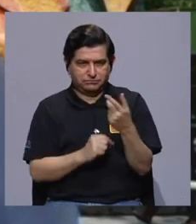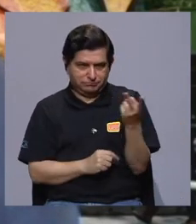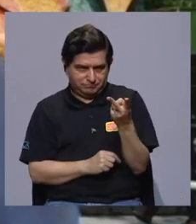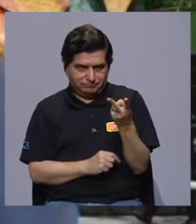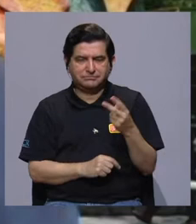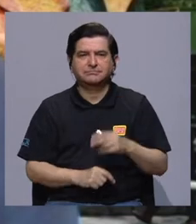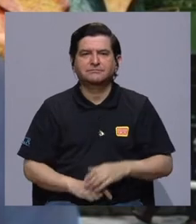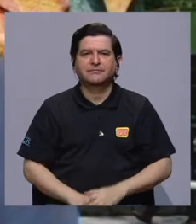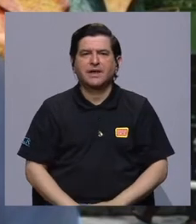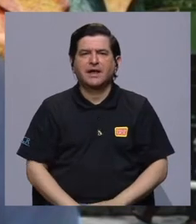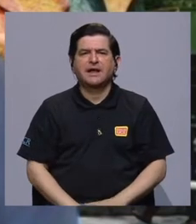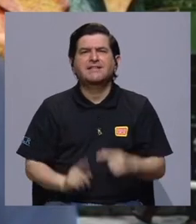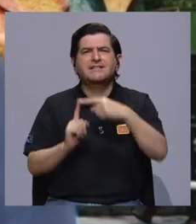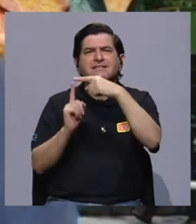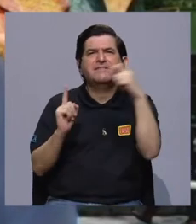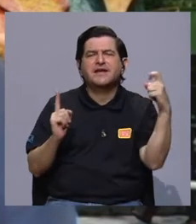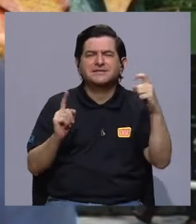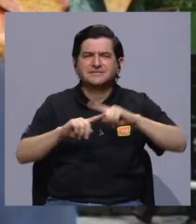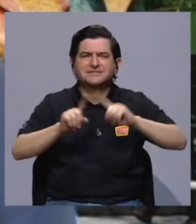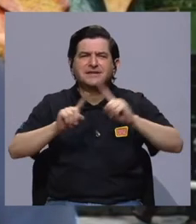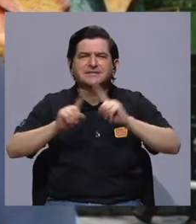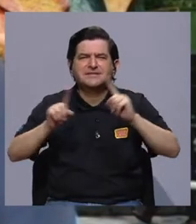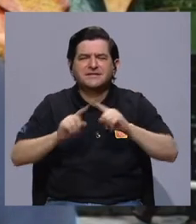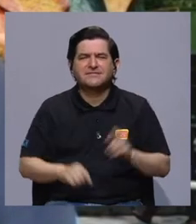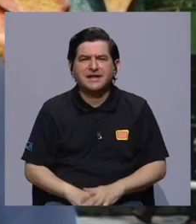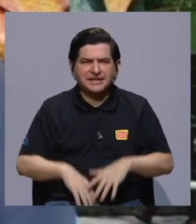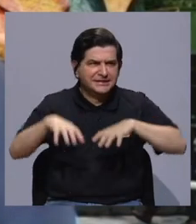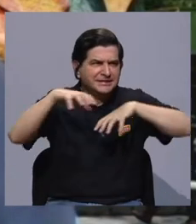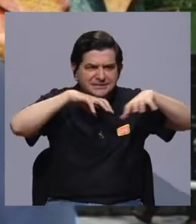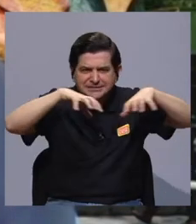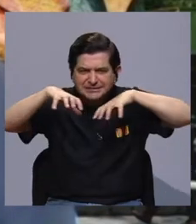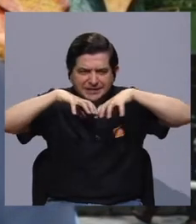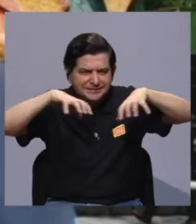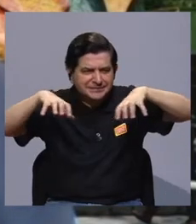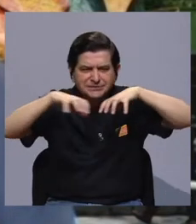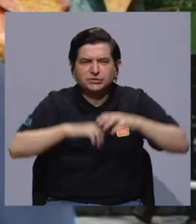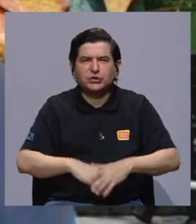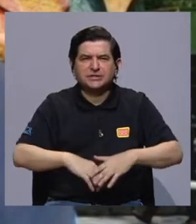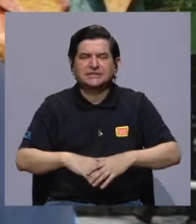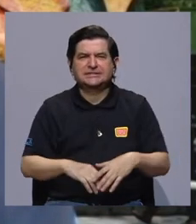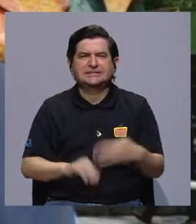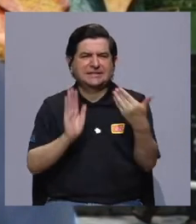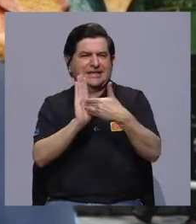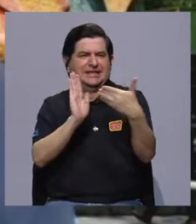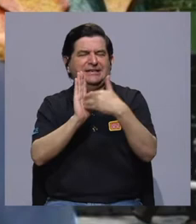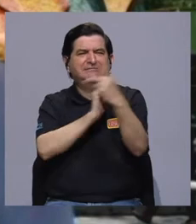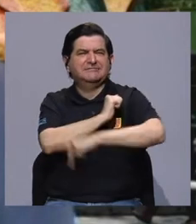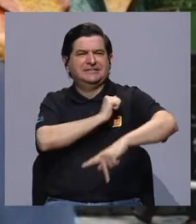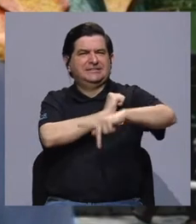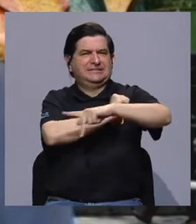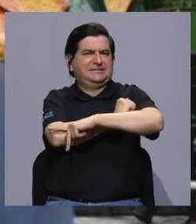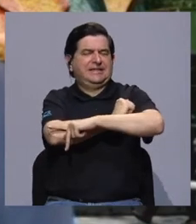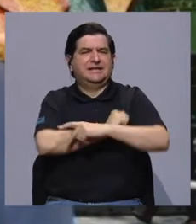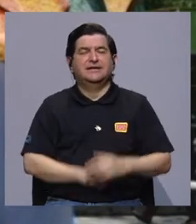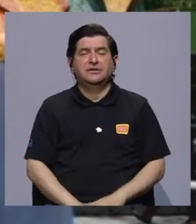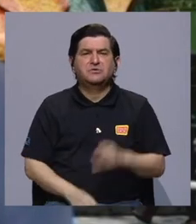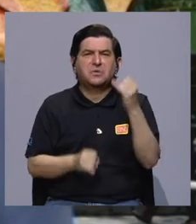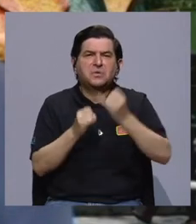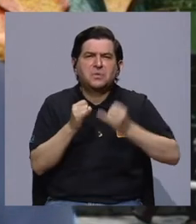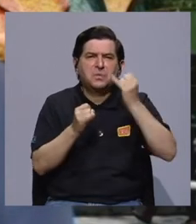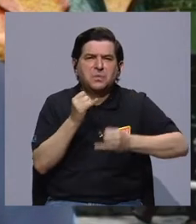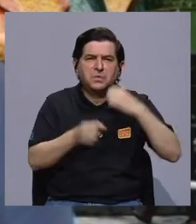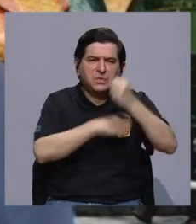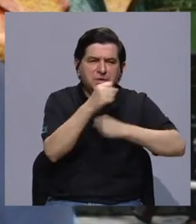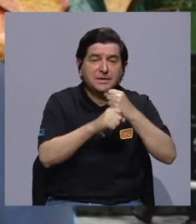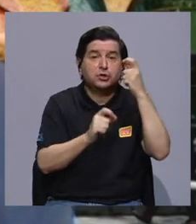a partir de una serie de eventos adversos que el país venía atravesando